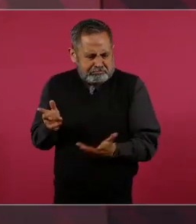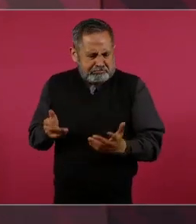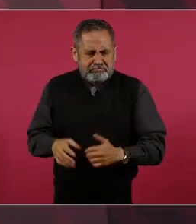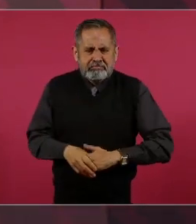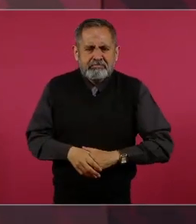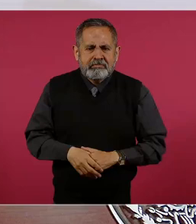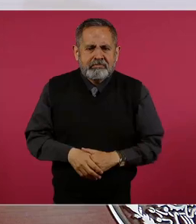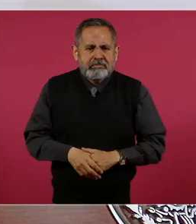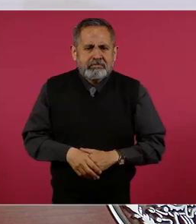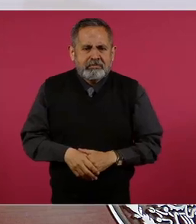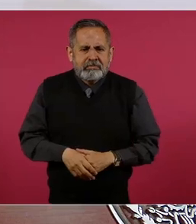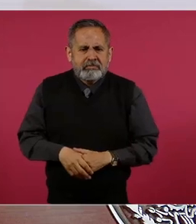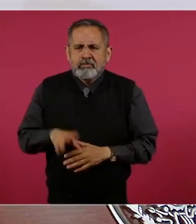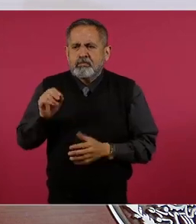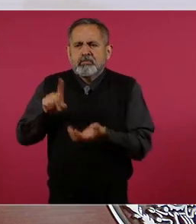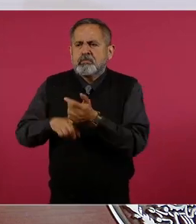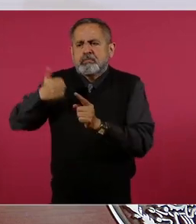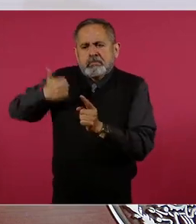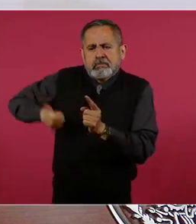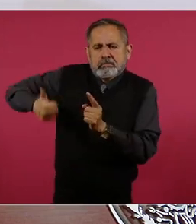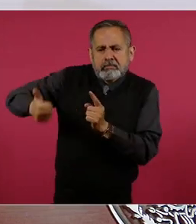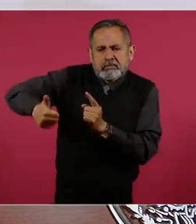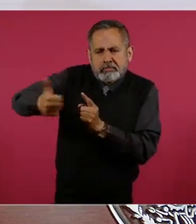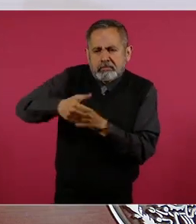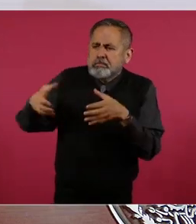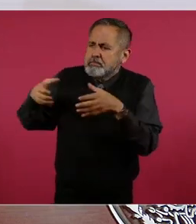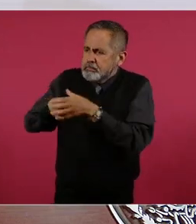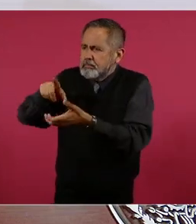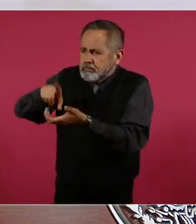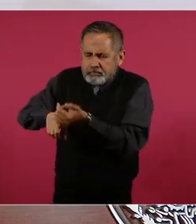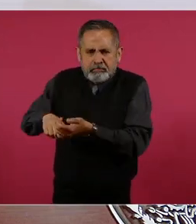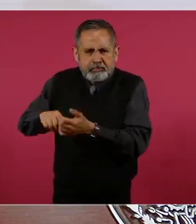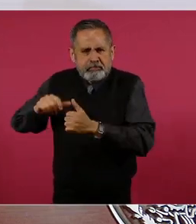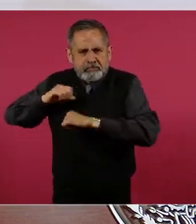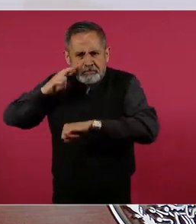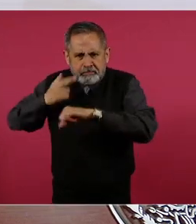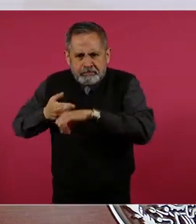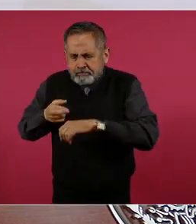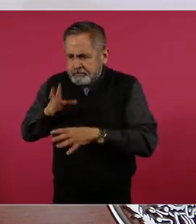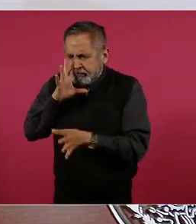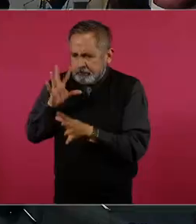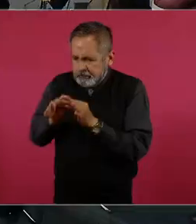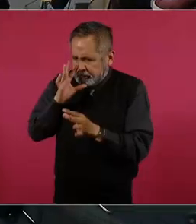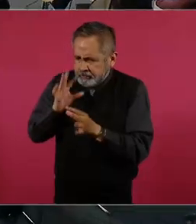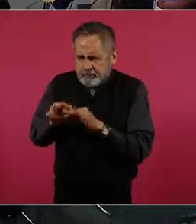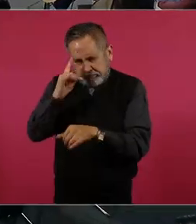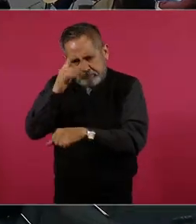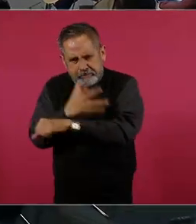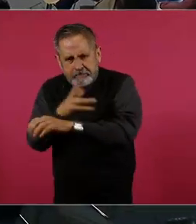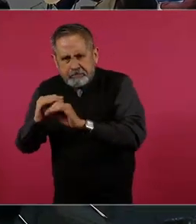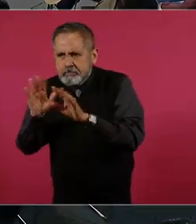¿O todas las dependencias que tengan alguien ahí para cumplir con esa función?